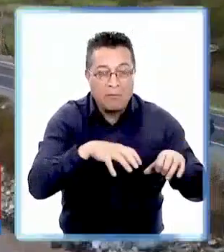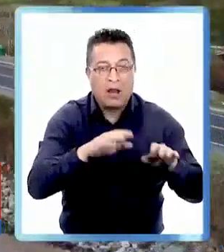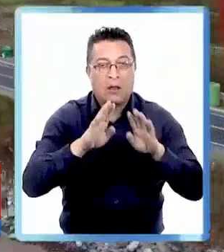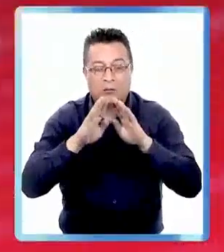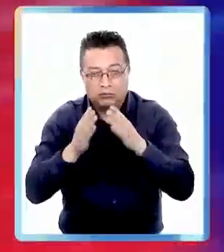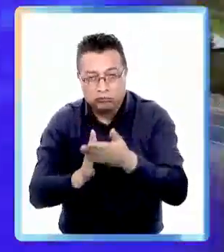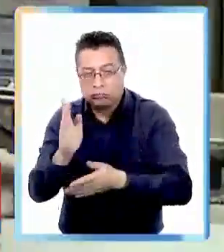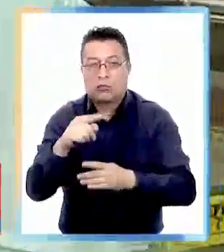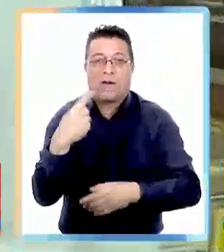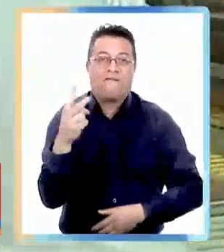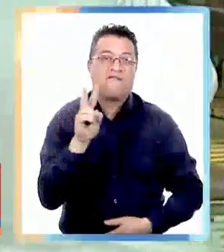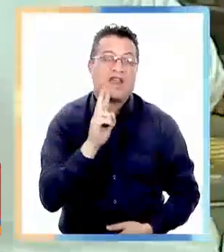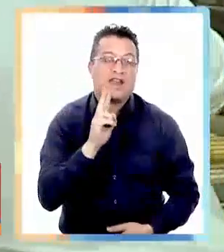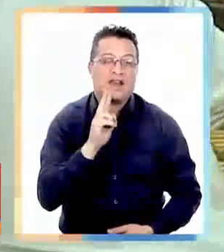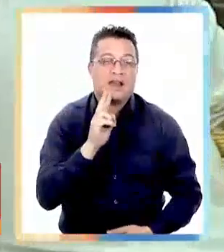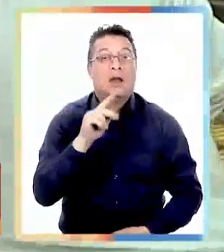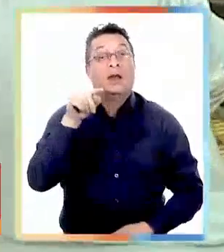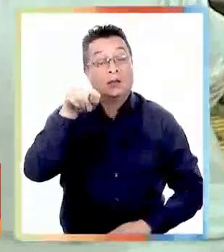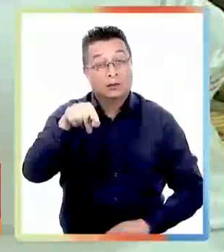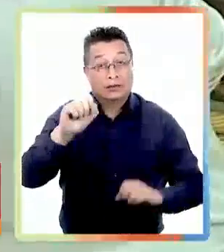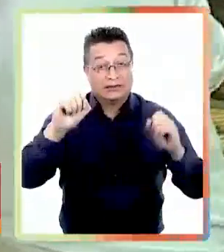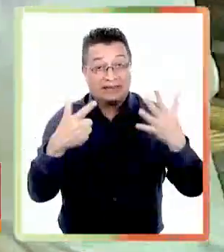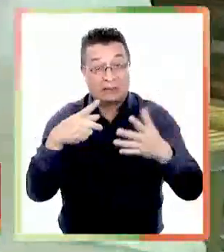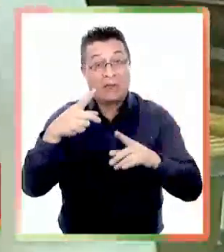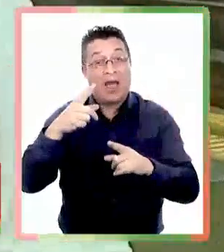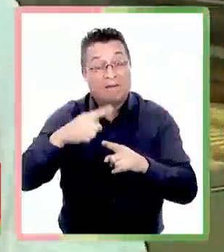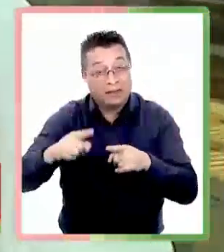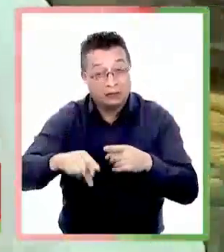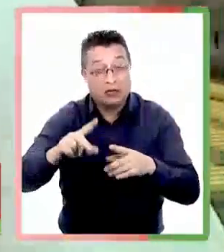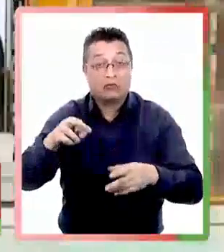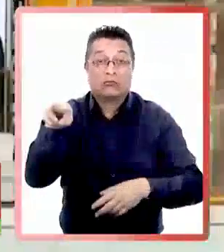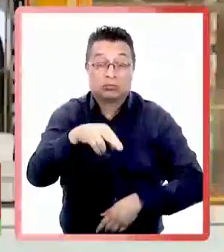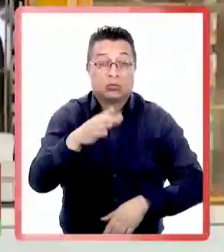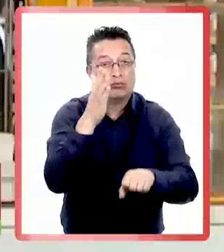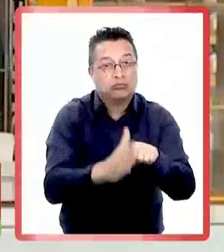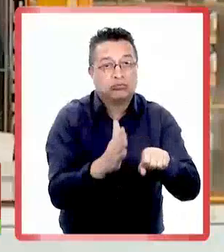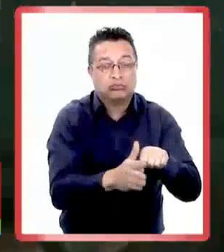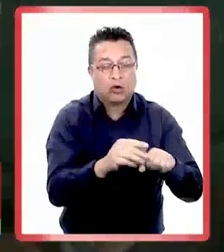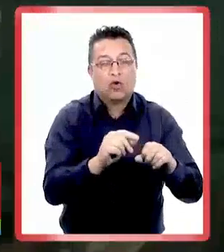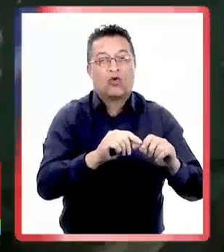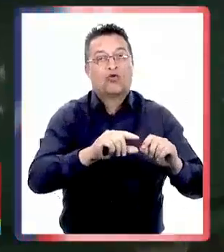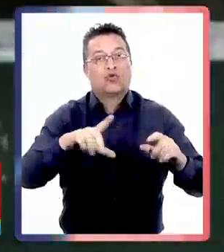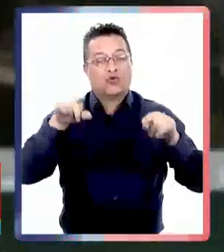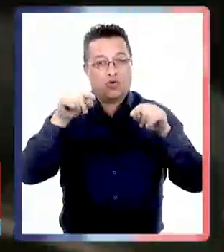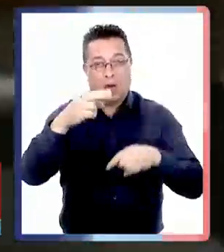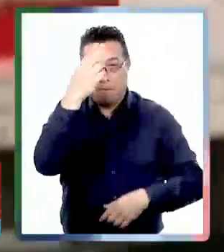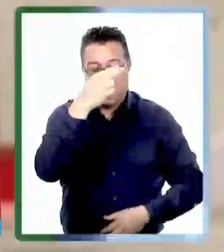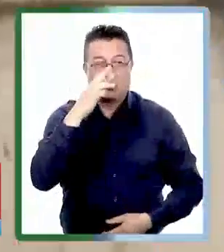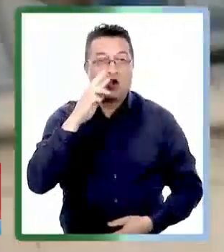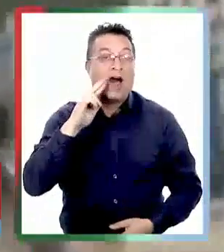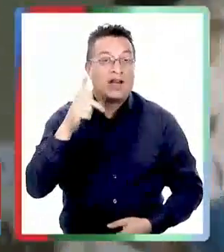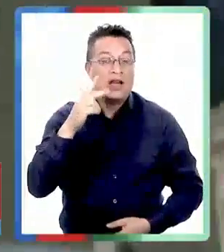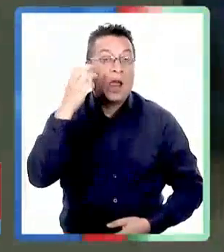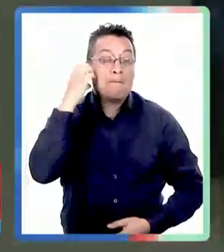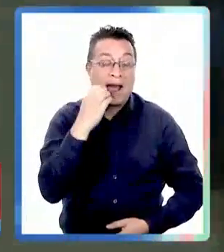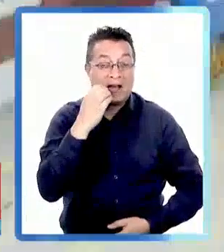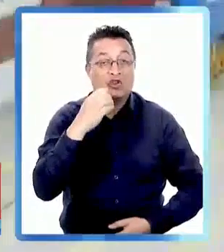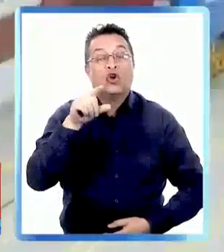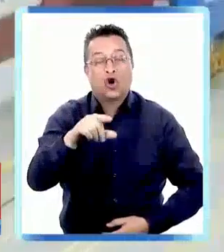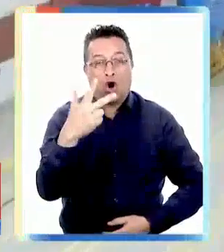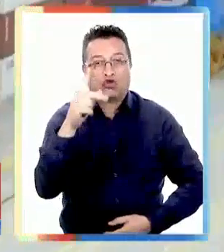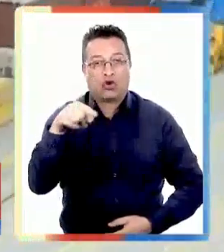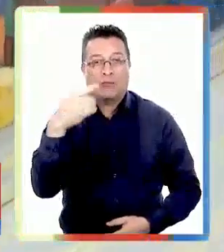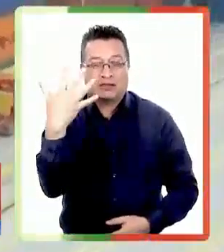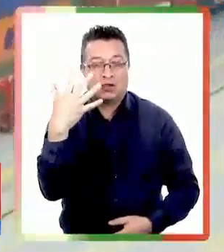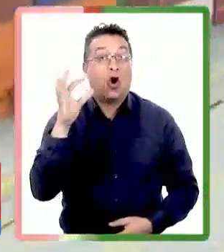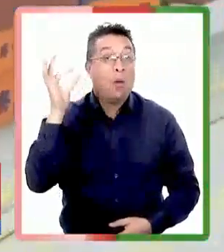este viernes. Por séptima vez consecutiva aumentó el desempleo. En el trimestre de marzo, abril y mayo llegó a 8,5%